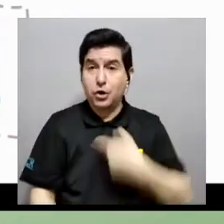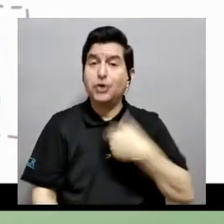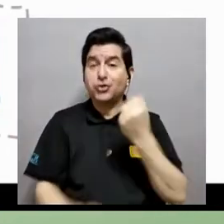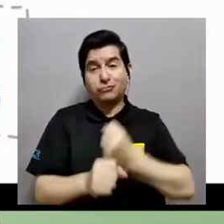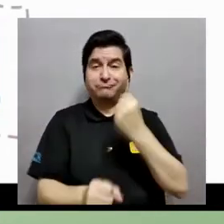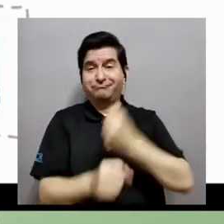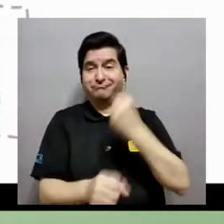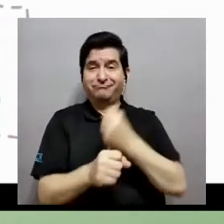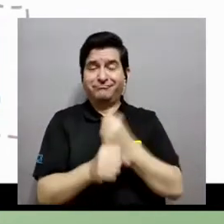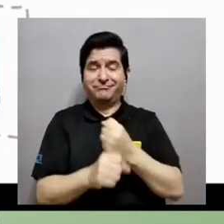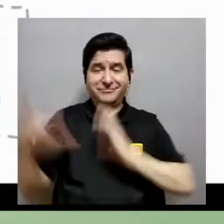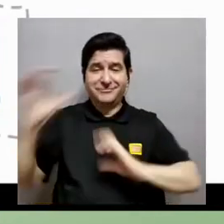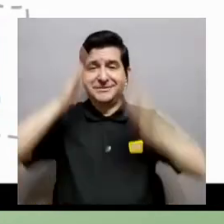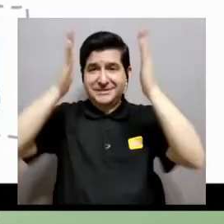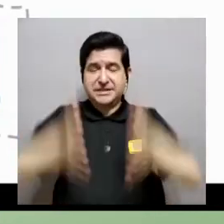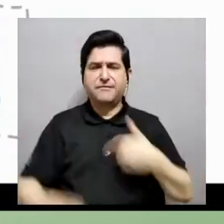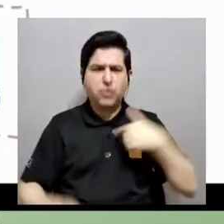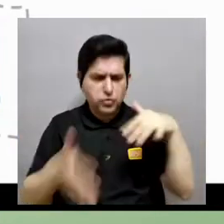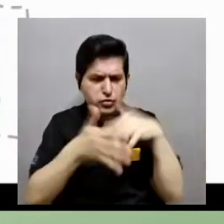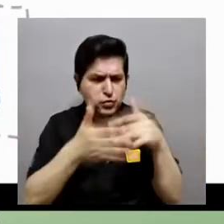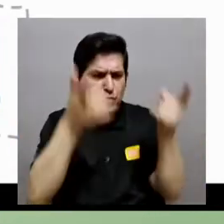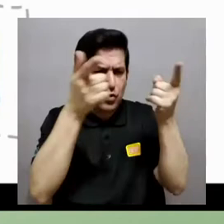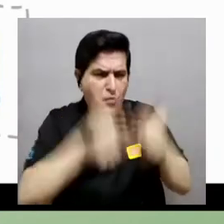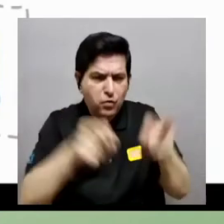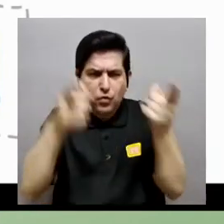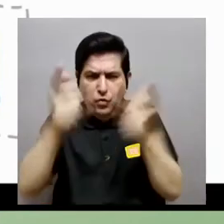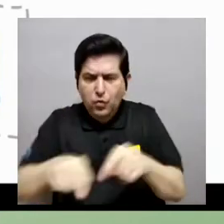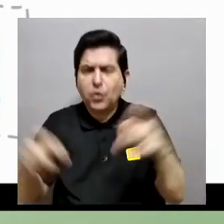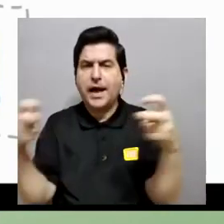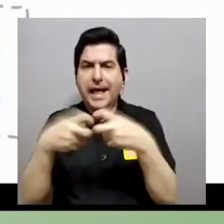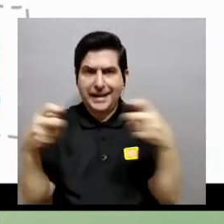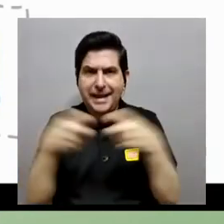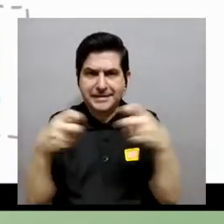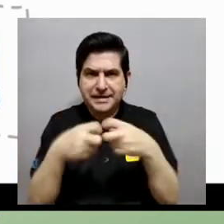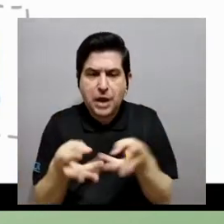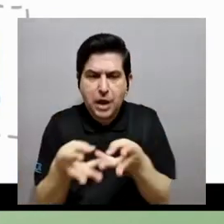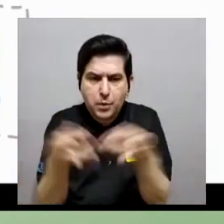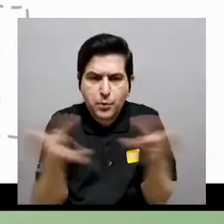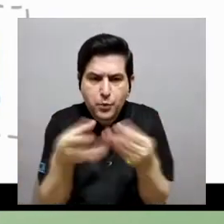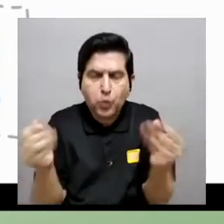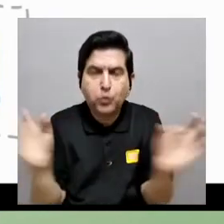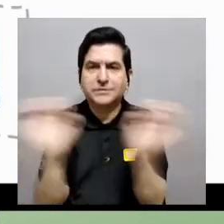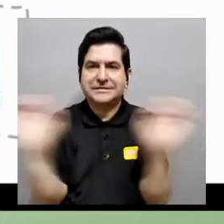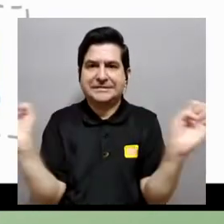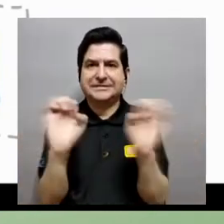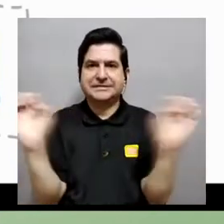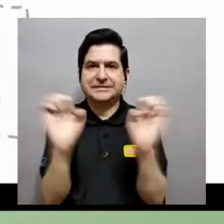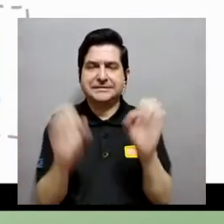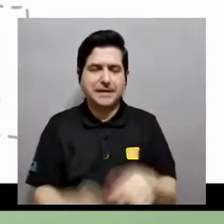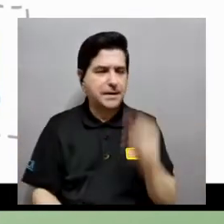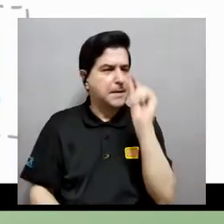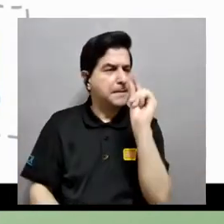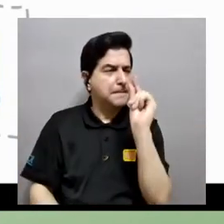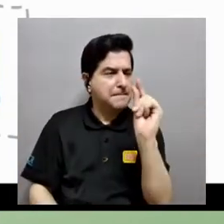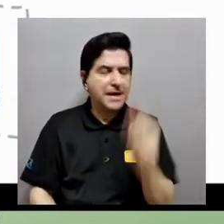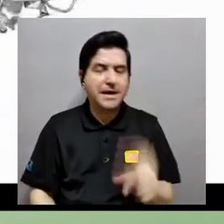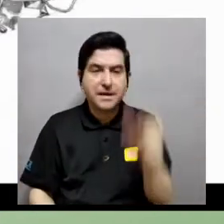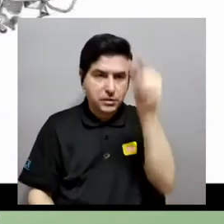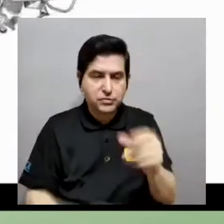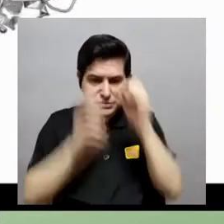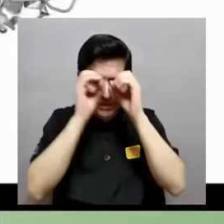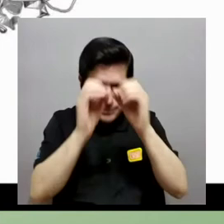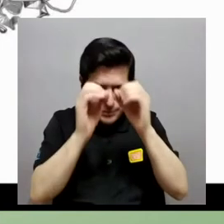a lo que me dedico yo como científico. Yo estudio estos fenómenos eléctricos de generación de energía en microorganismos.